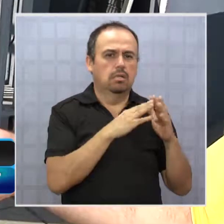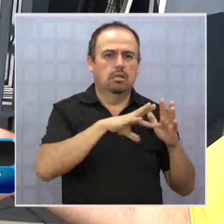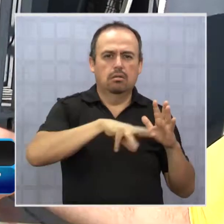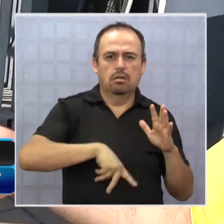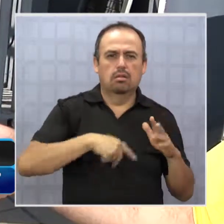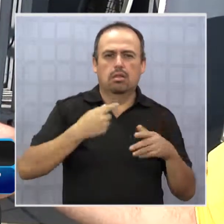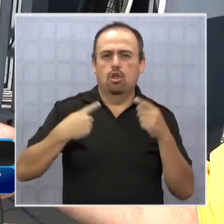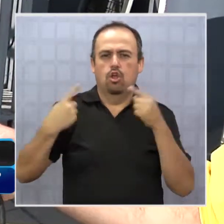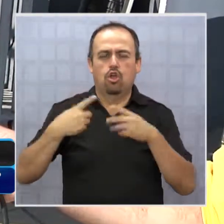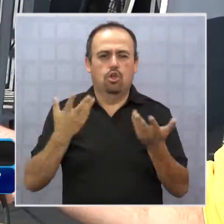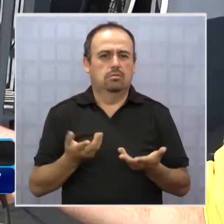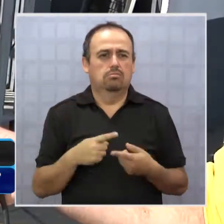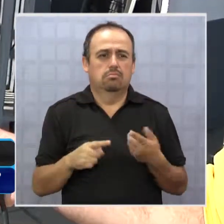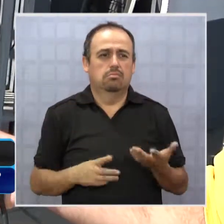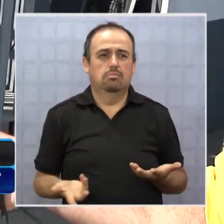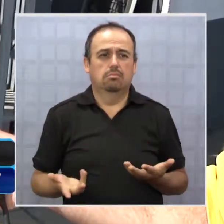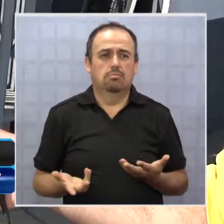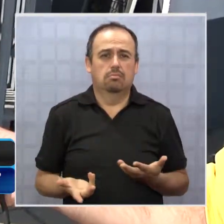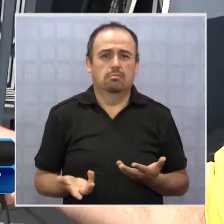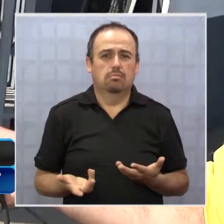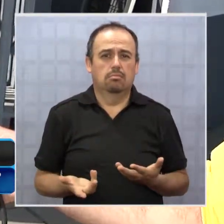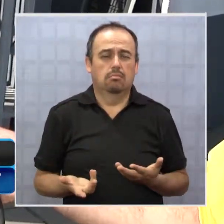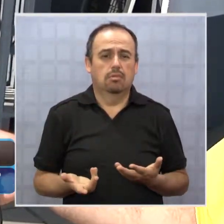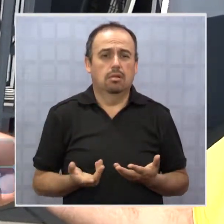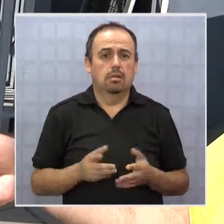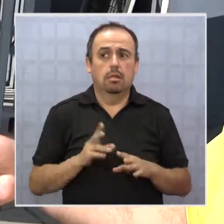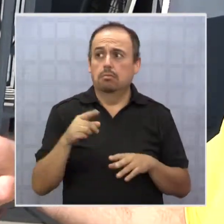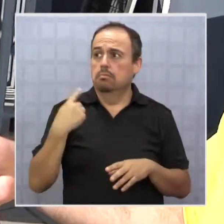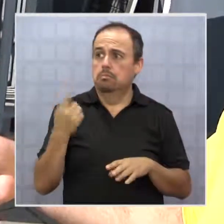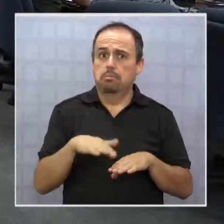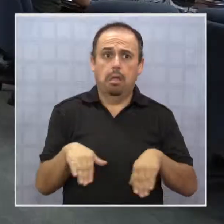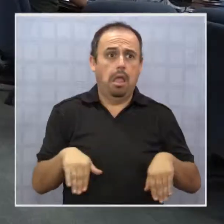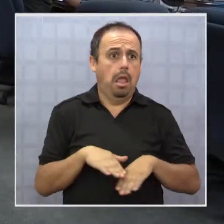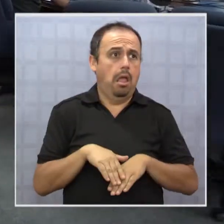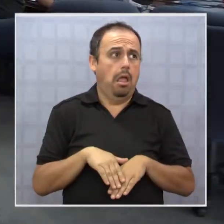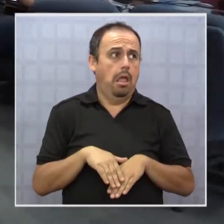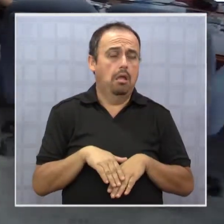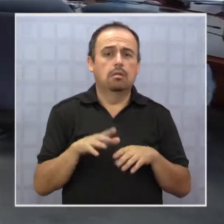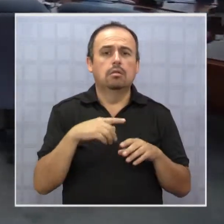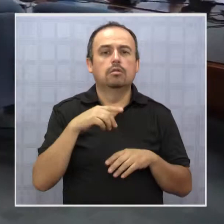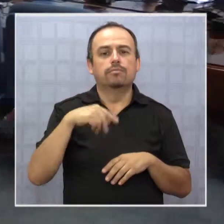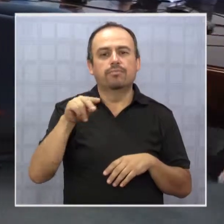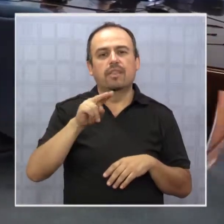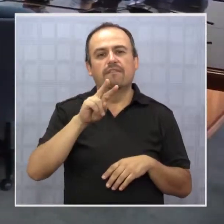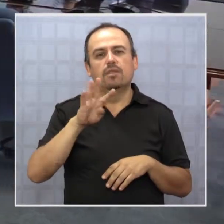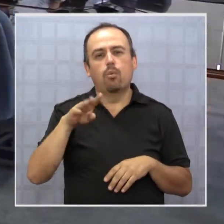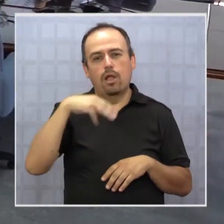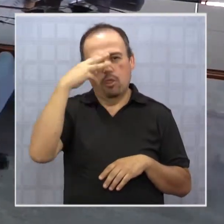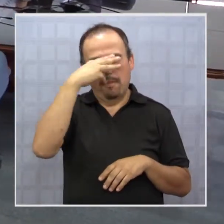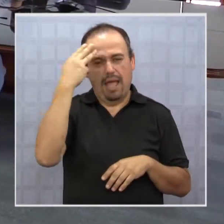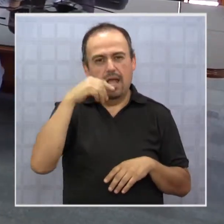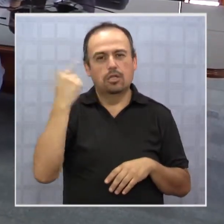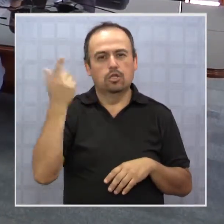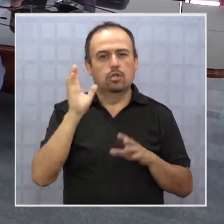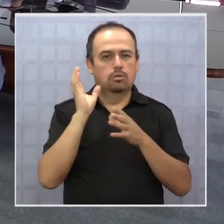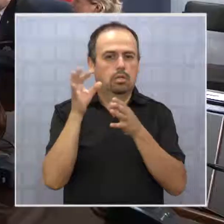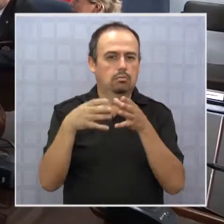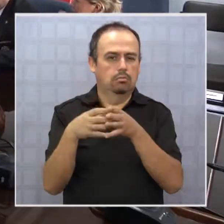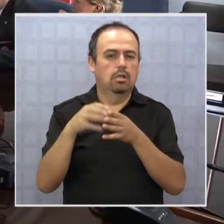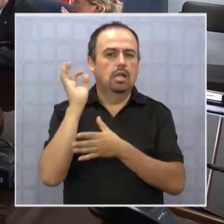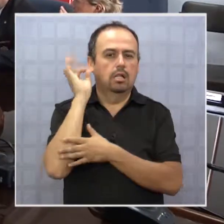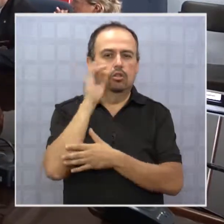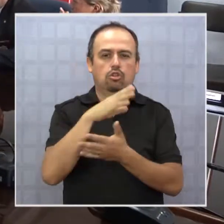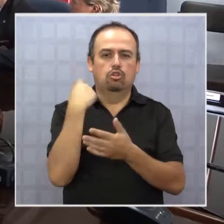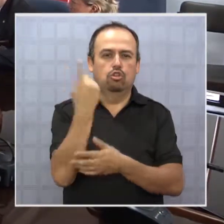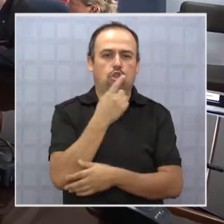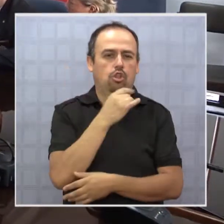casas, le sacan las cosas y nadie hace nada. El domingo 24 de marzo se reunirán en Santiago todos